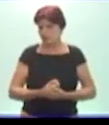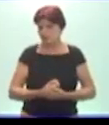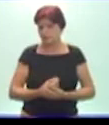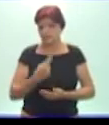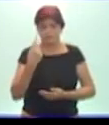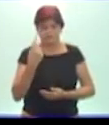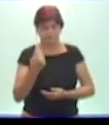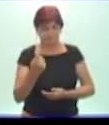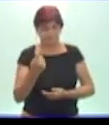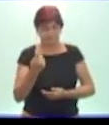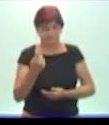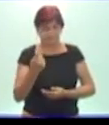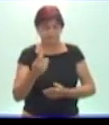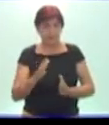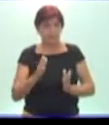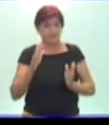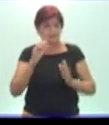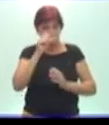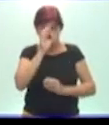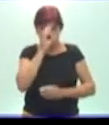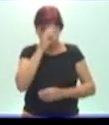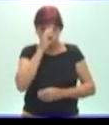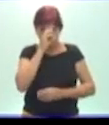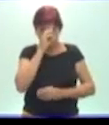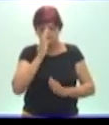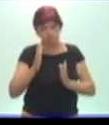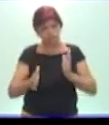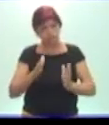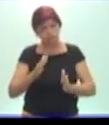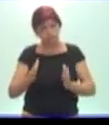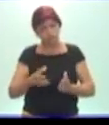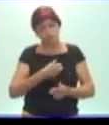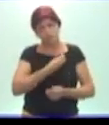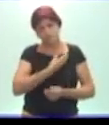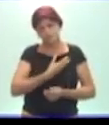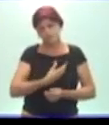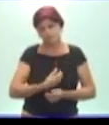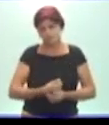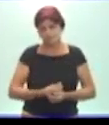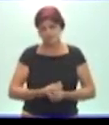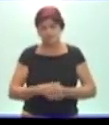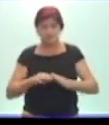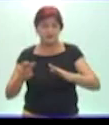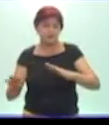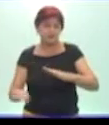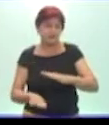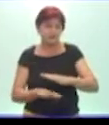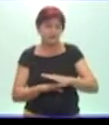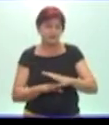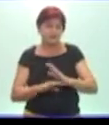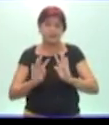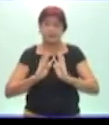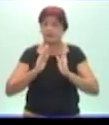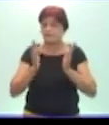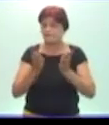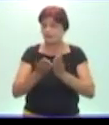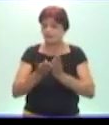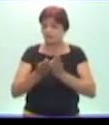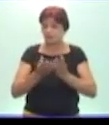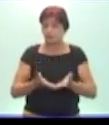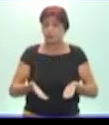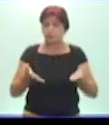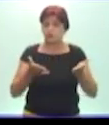primera infancia es un periodo muy sensible, es la base para todo el desarrollo humano.